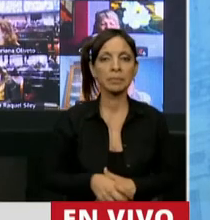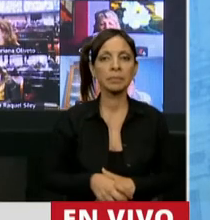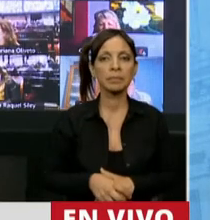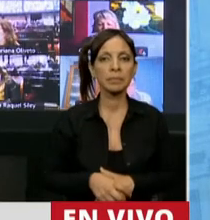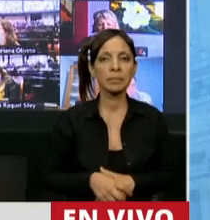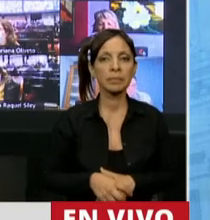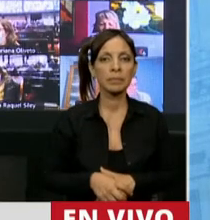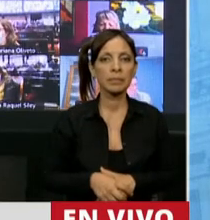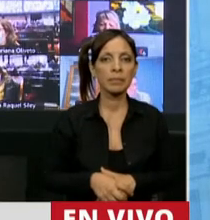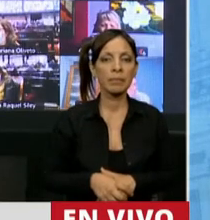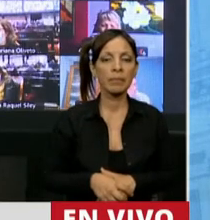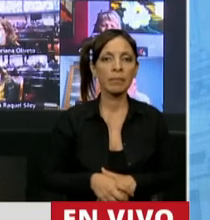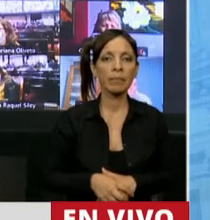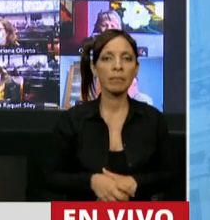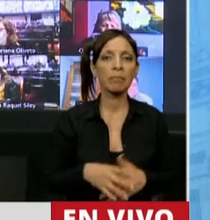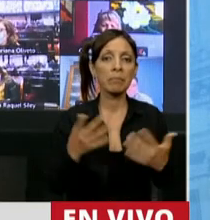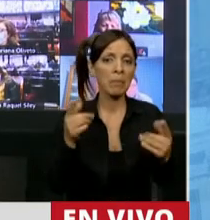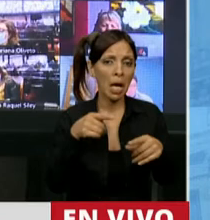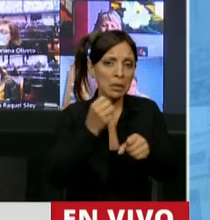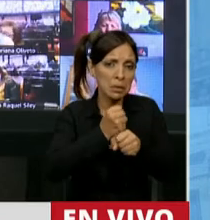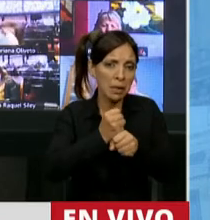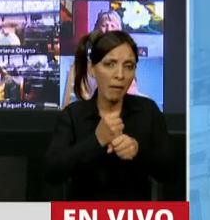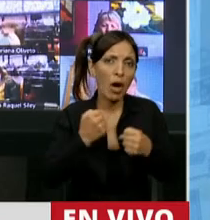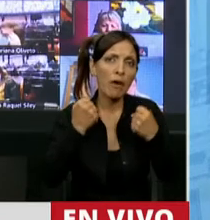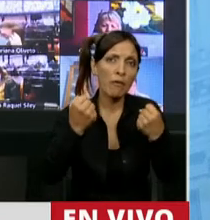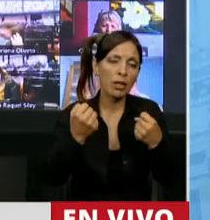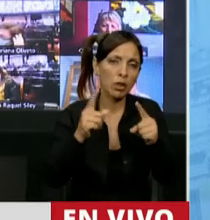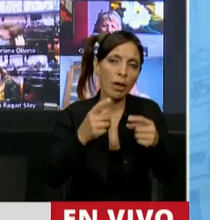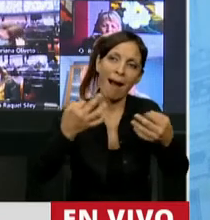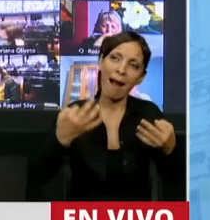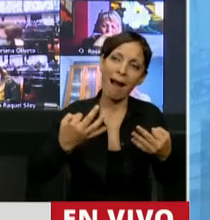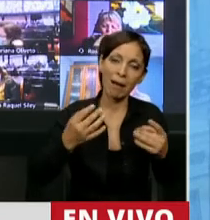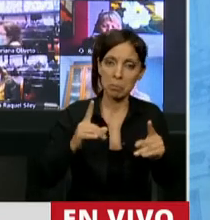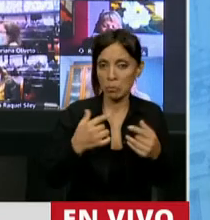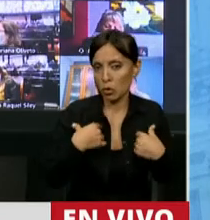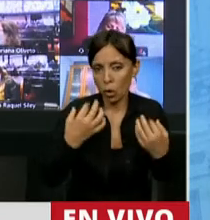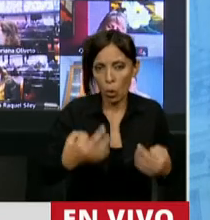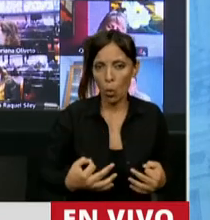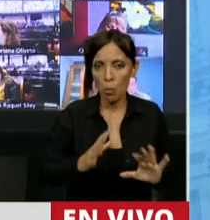que no es ningún mérito, simplemente el cumplimiento de mi obligación,